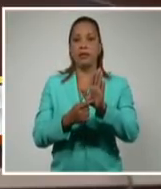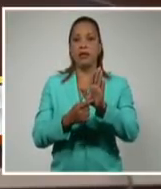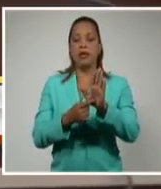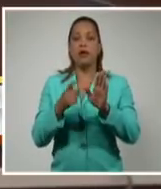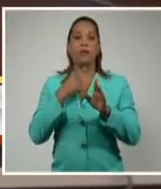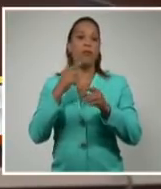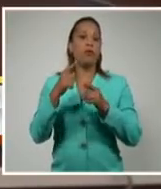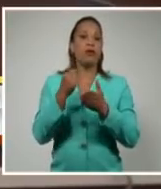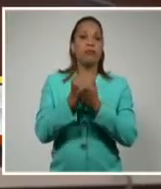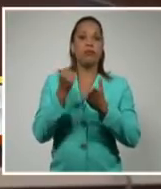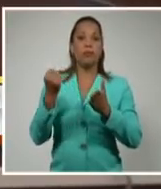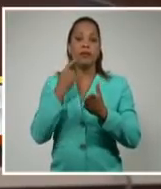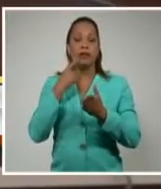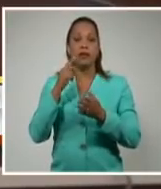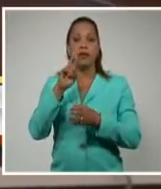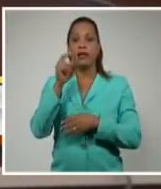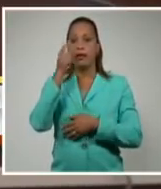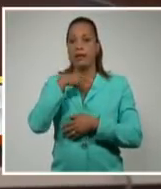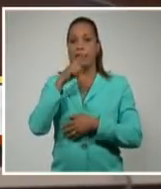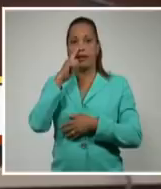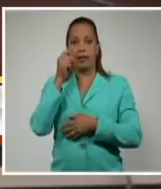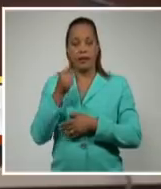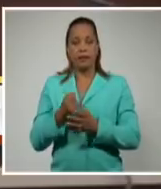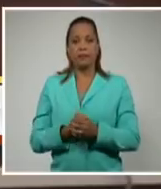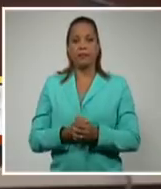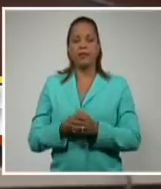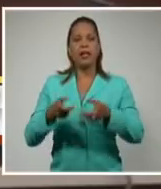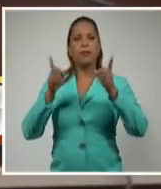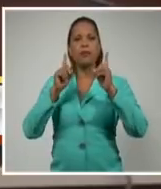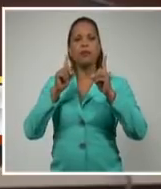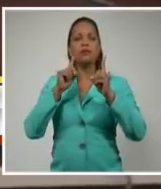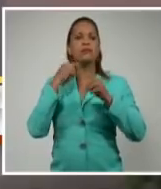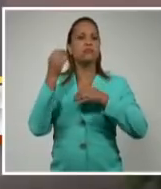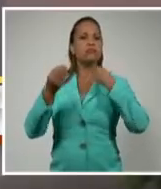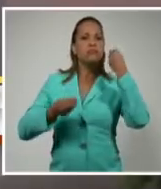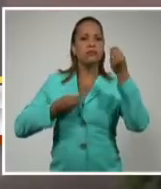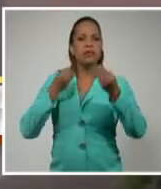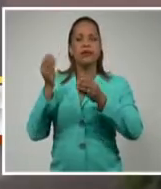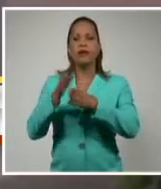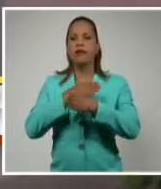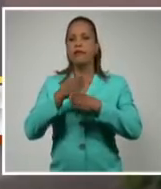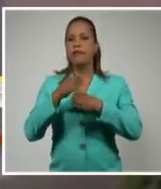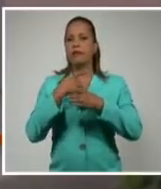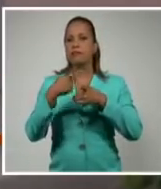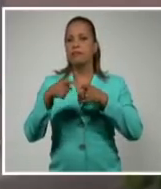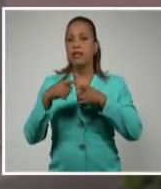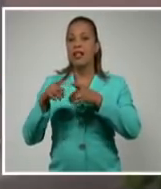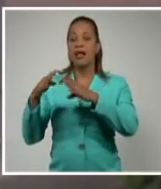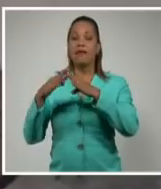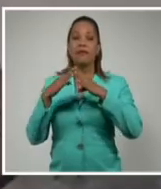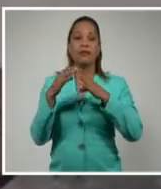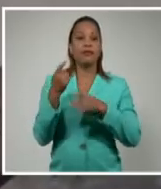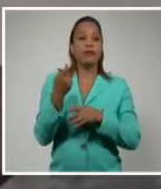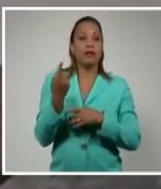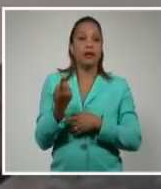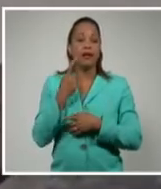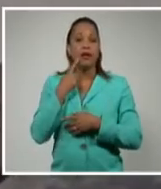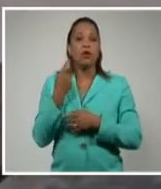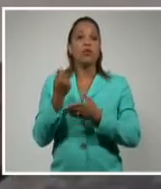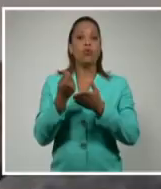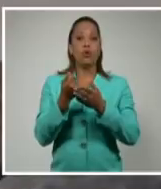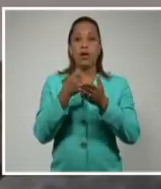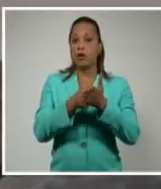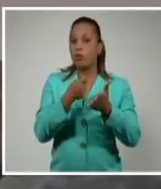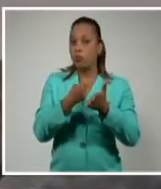construcción, René Mesa Villafaña. La política recoge, entre otros aspectos, que la vivienda tenga un enfoque económico